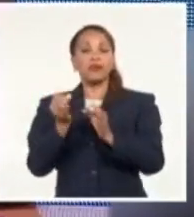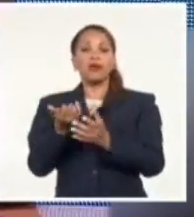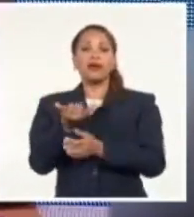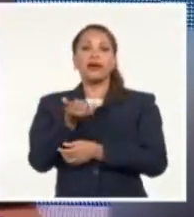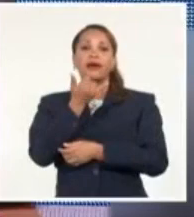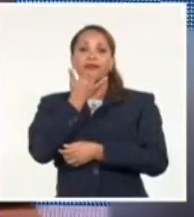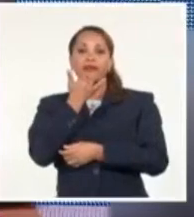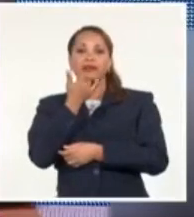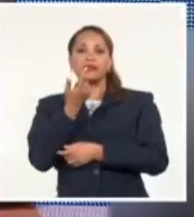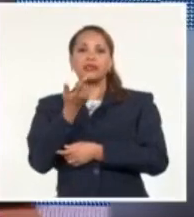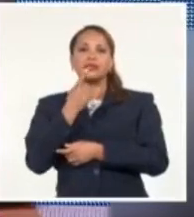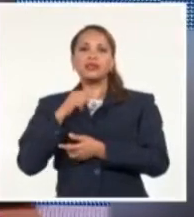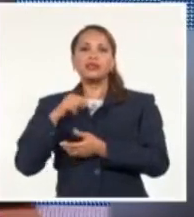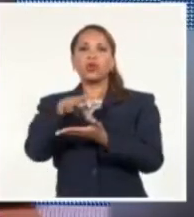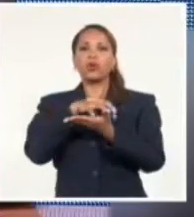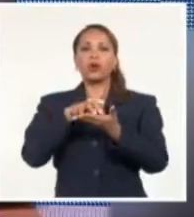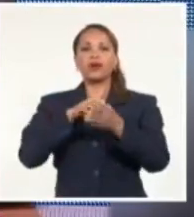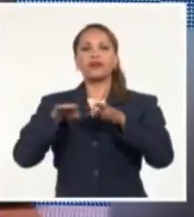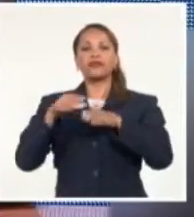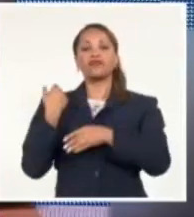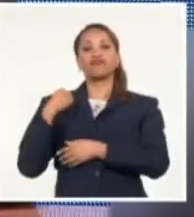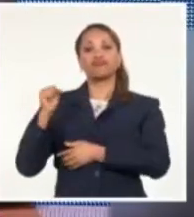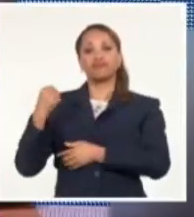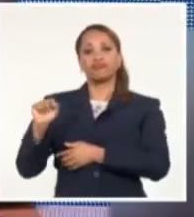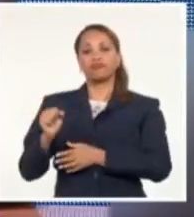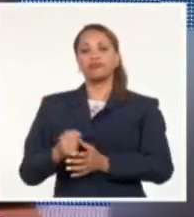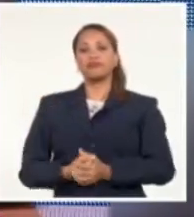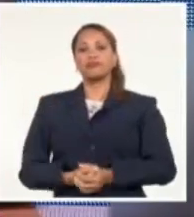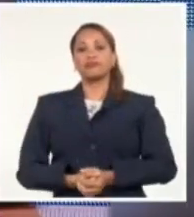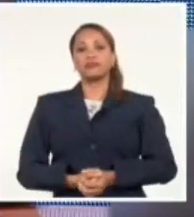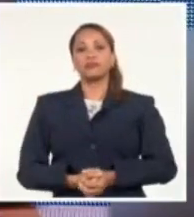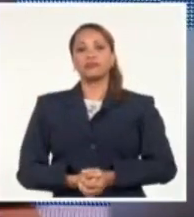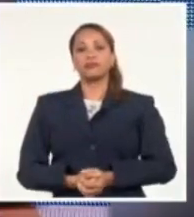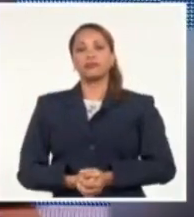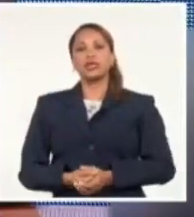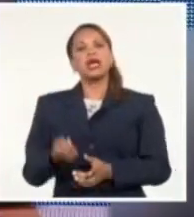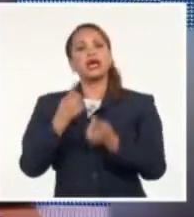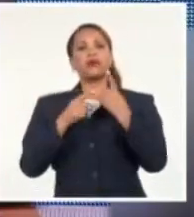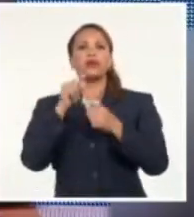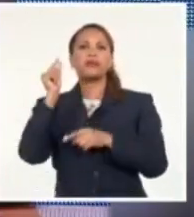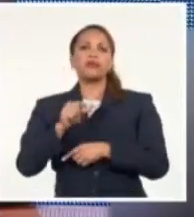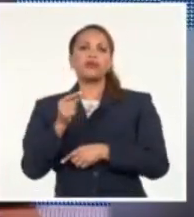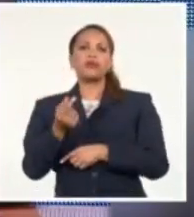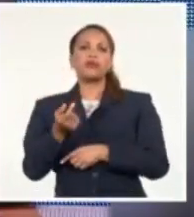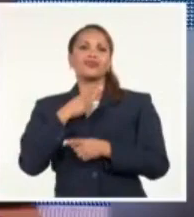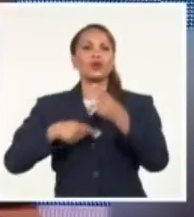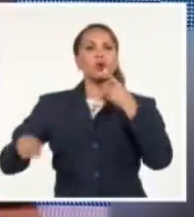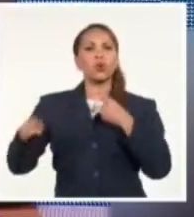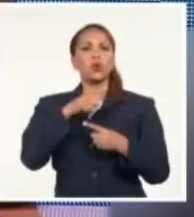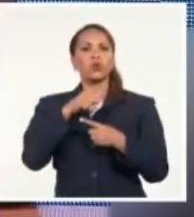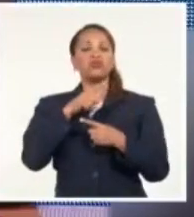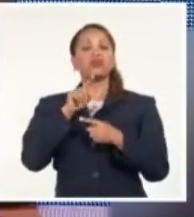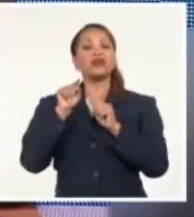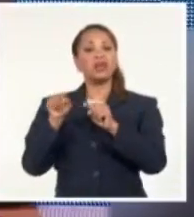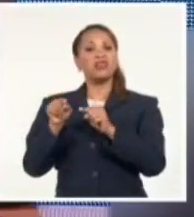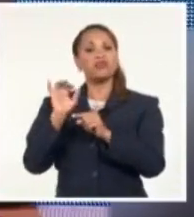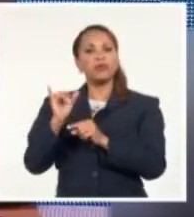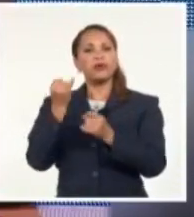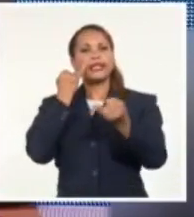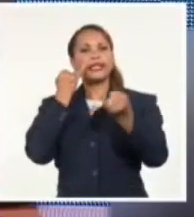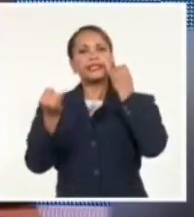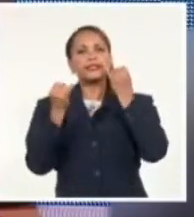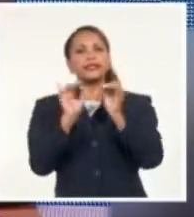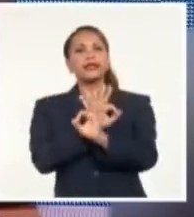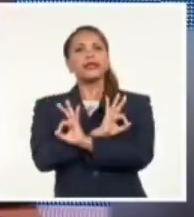expresiones y acciones violentas. Quienes buscan debilitar y erosionar las democracias tienen intereses